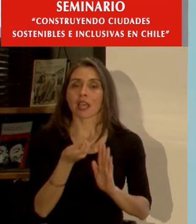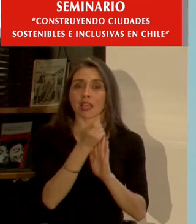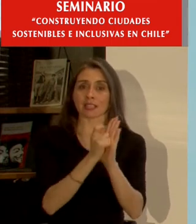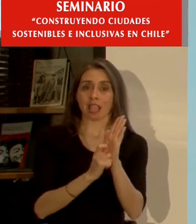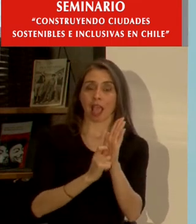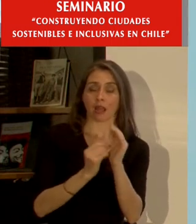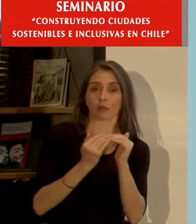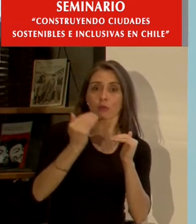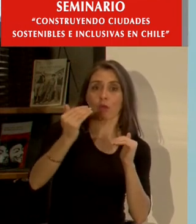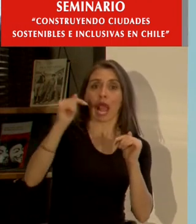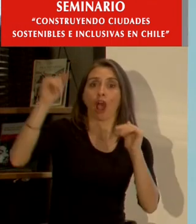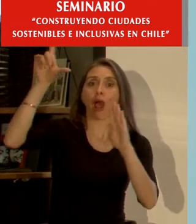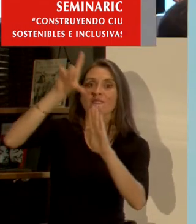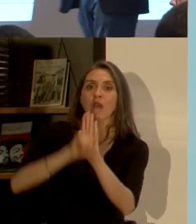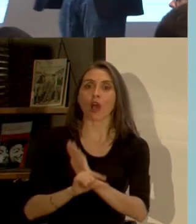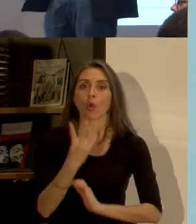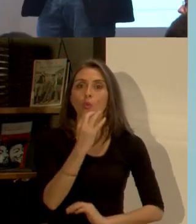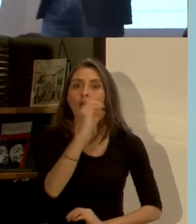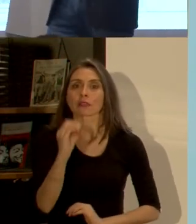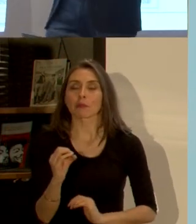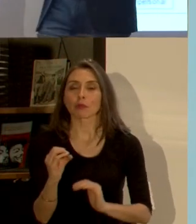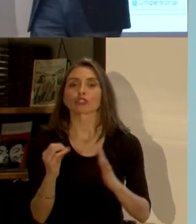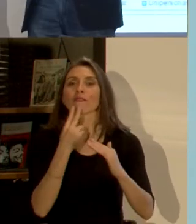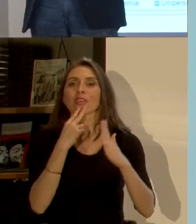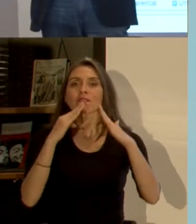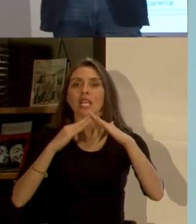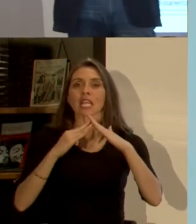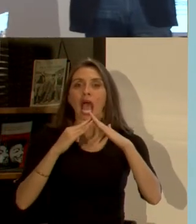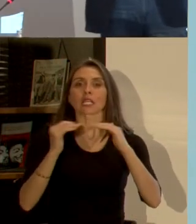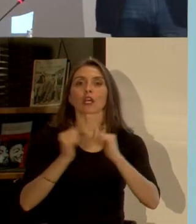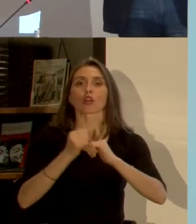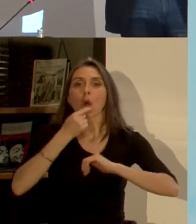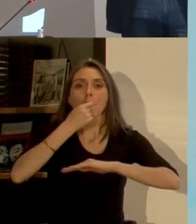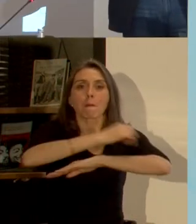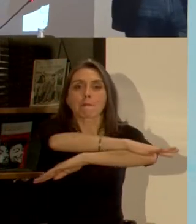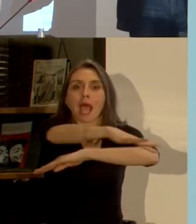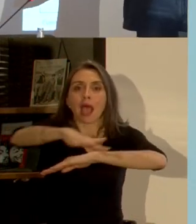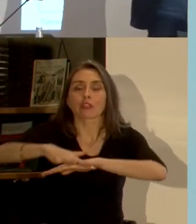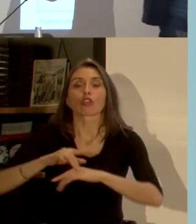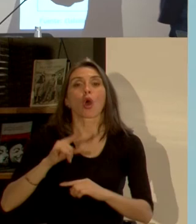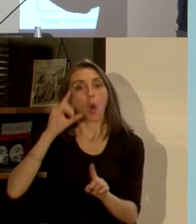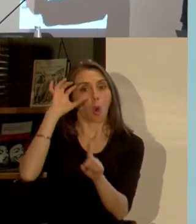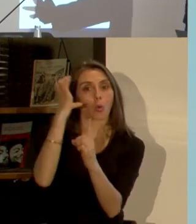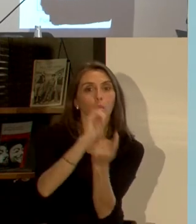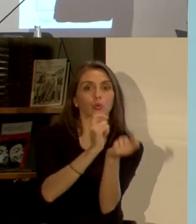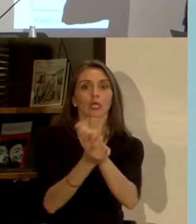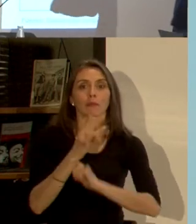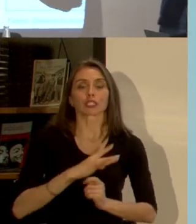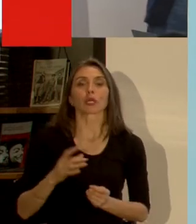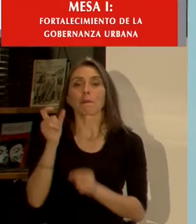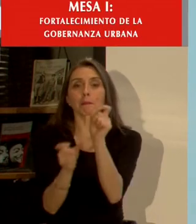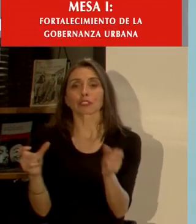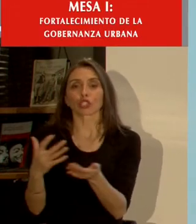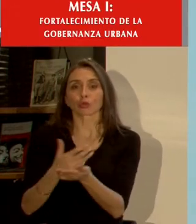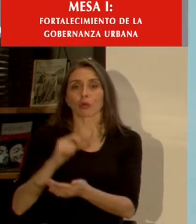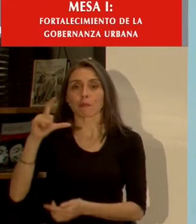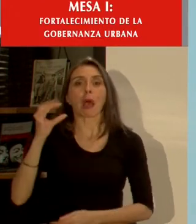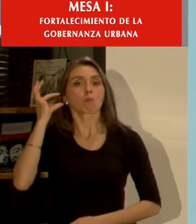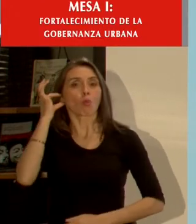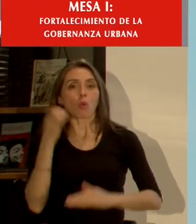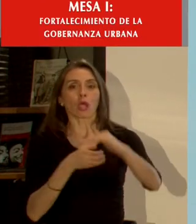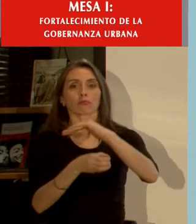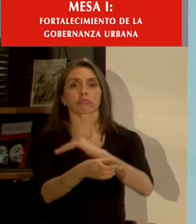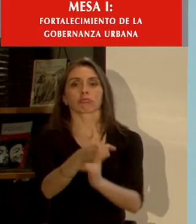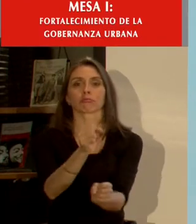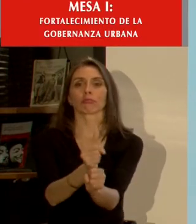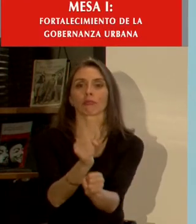40% entonces producto de cambios culturales que está experimentando el país aumento del ingreso ingreso a la mujer en mercado de trabajo